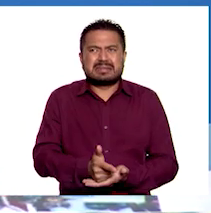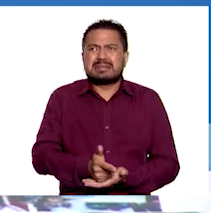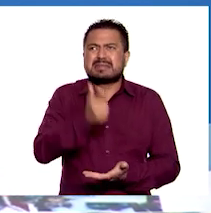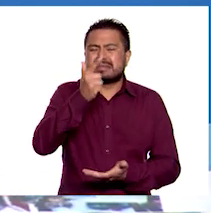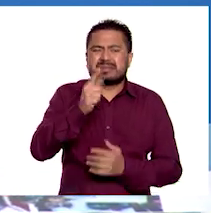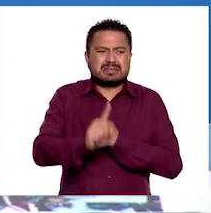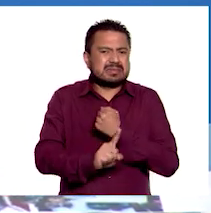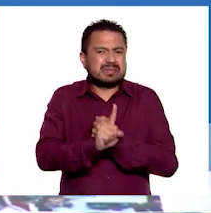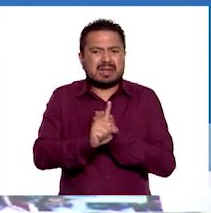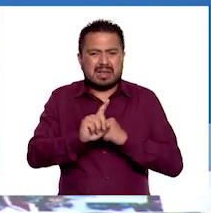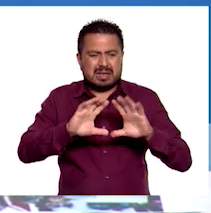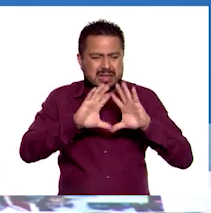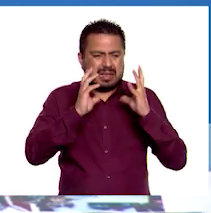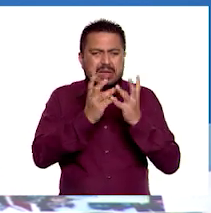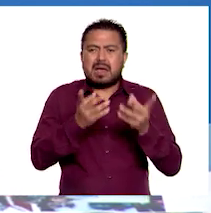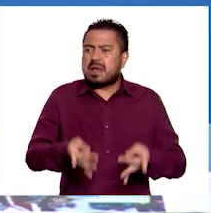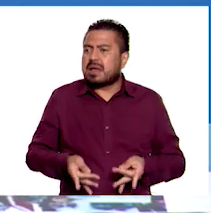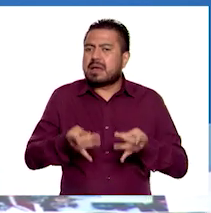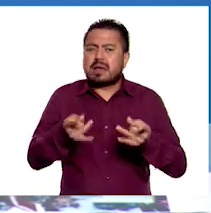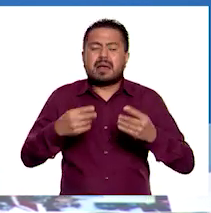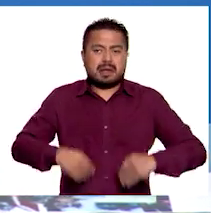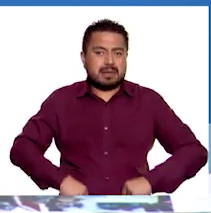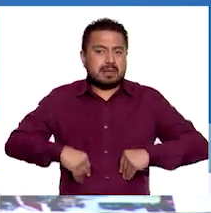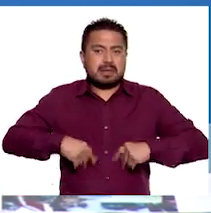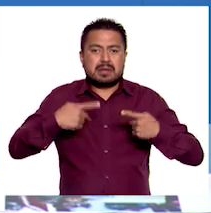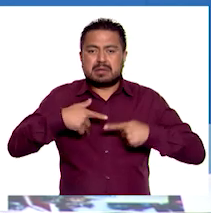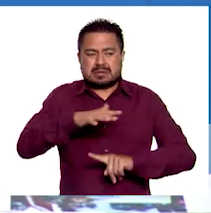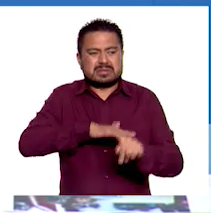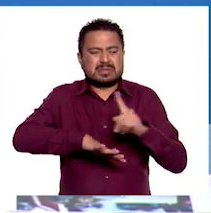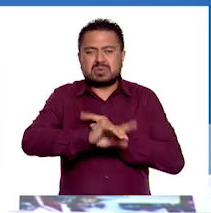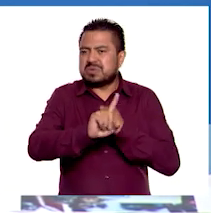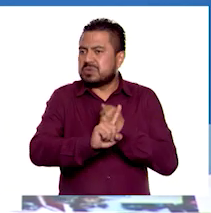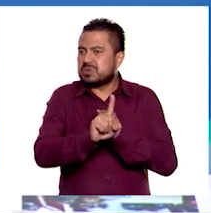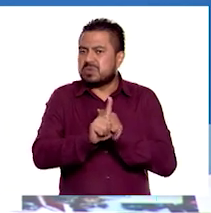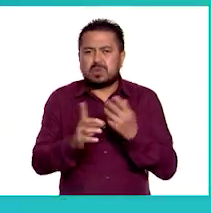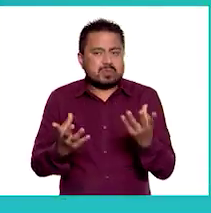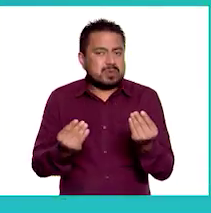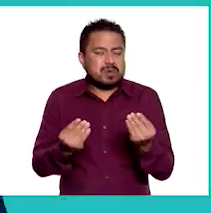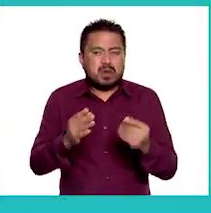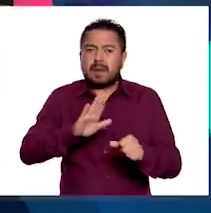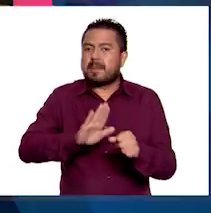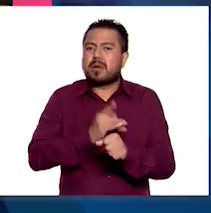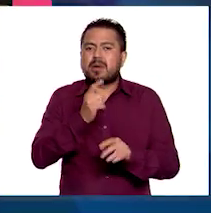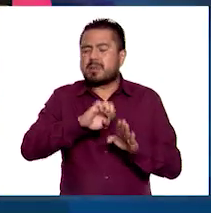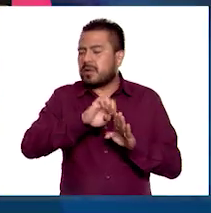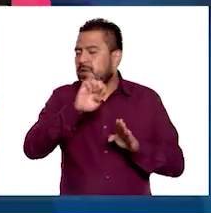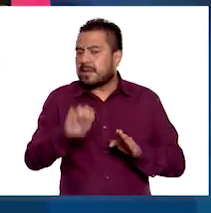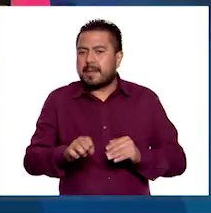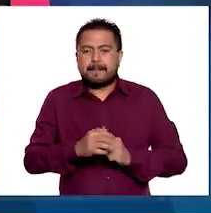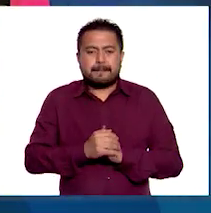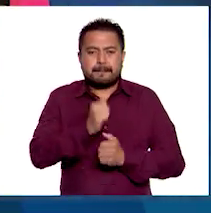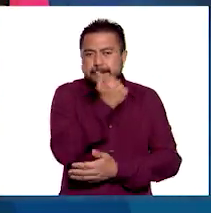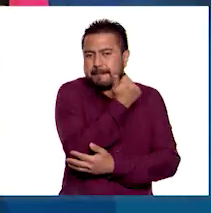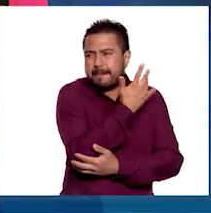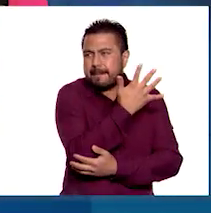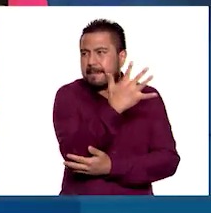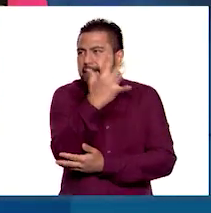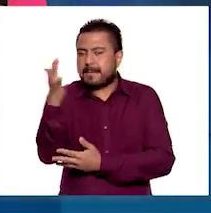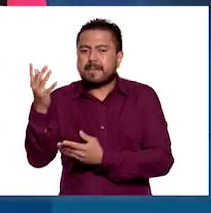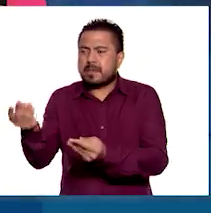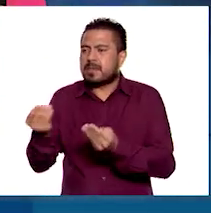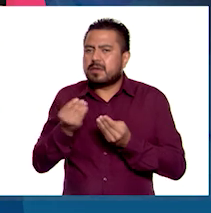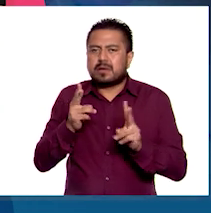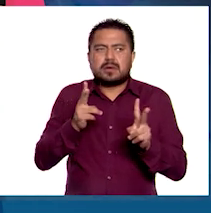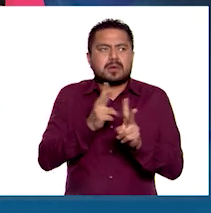en el ambiente, la calidad de vida de la población se afecta muchísimo. Porque, por ejemplo, los árboles nos dan